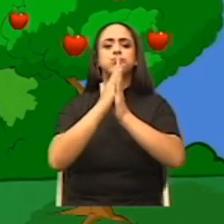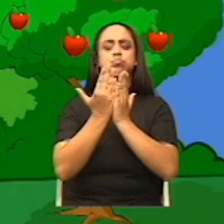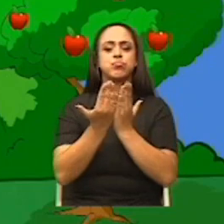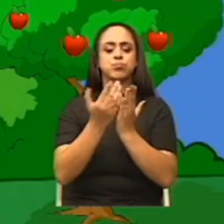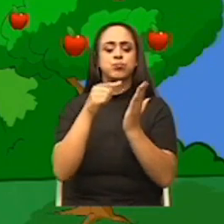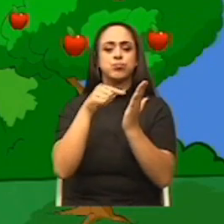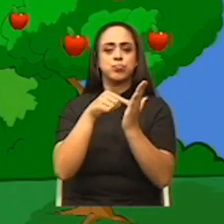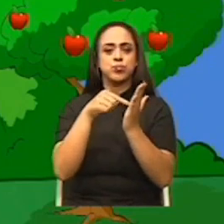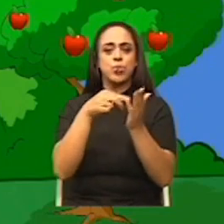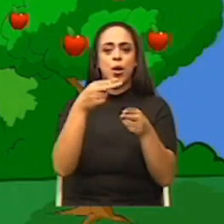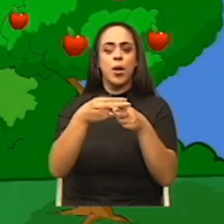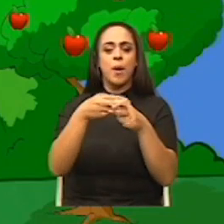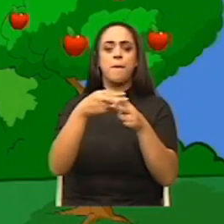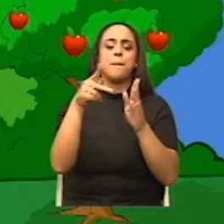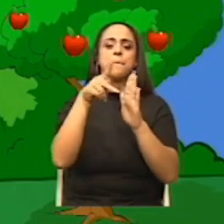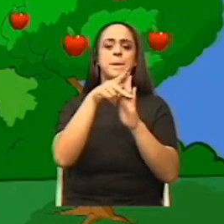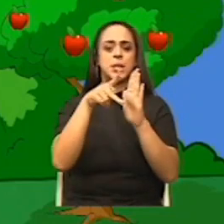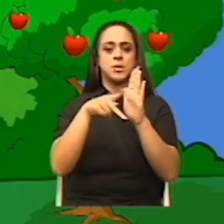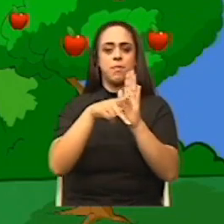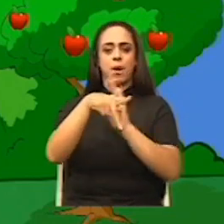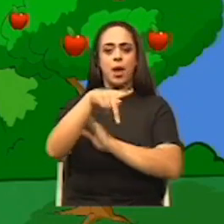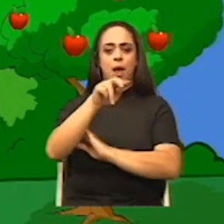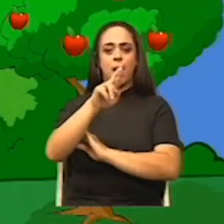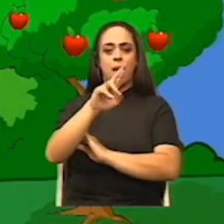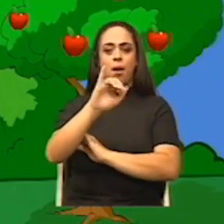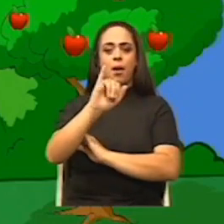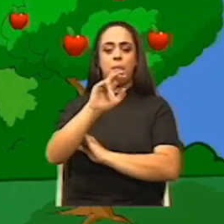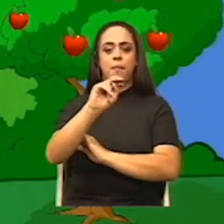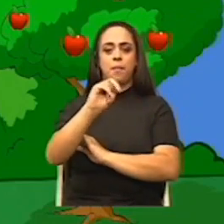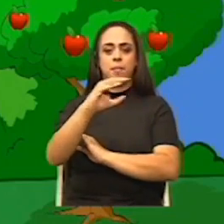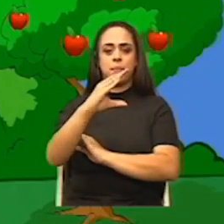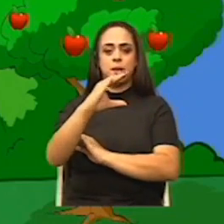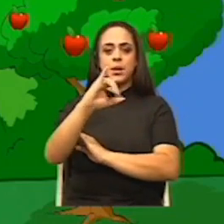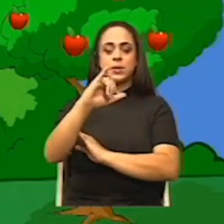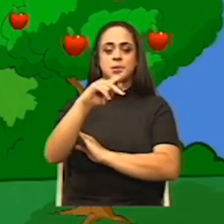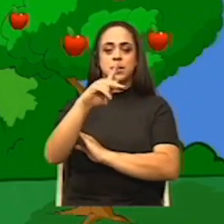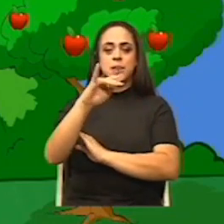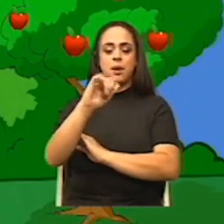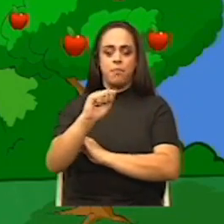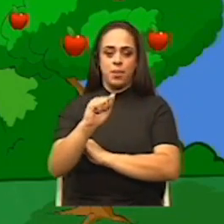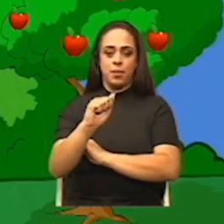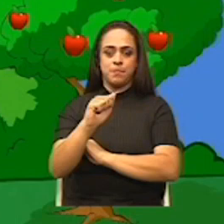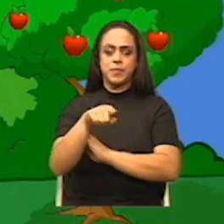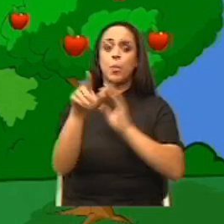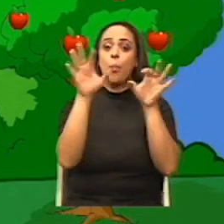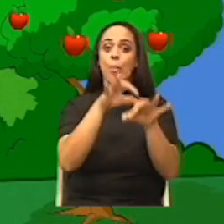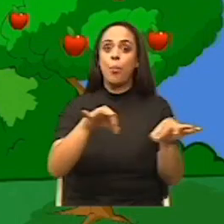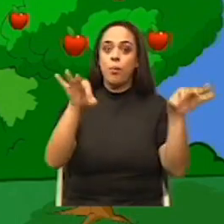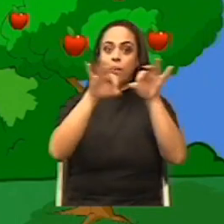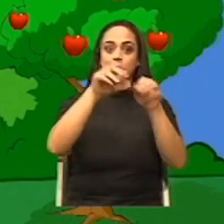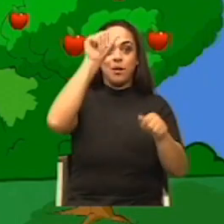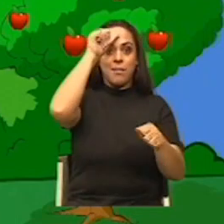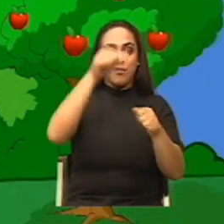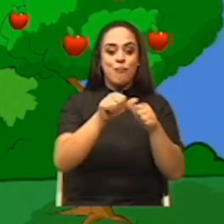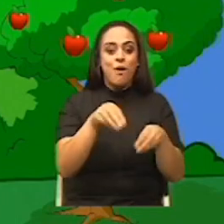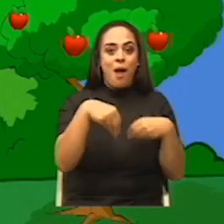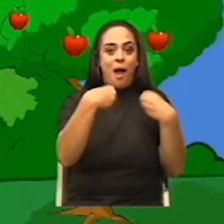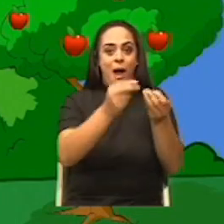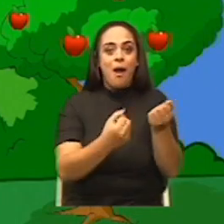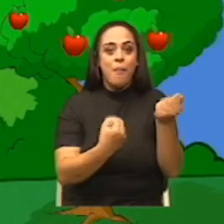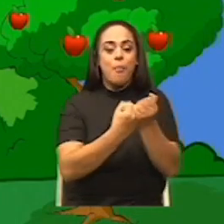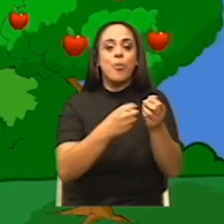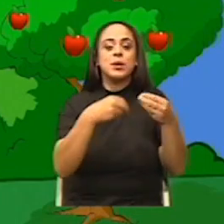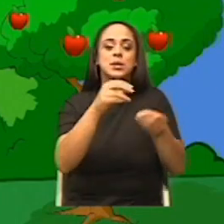denominada Principia. Entonces es muy importante recordar todos estos aportes que hizo Isaac Newton, así como